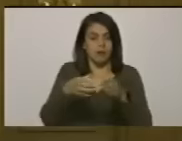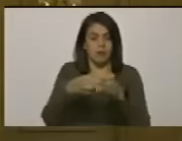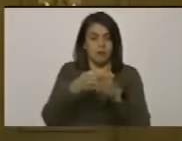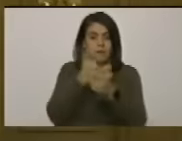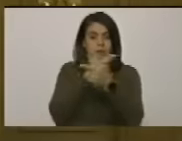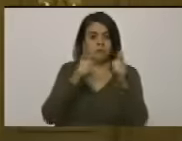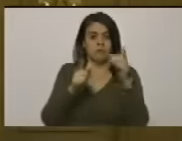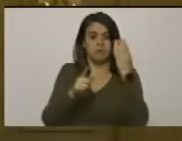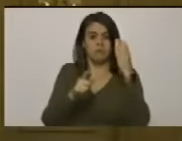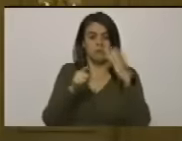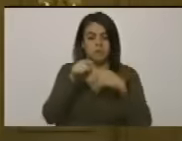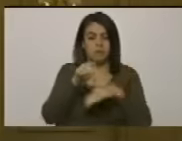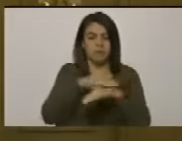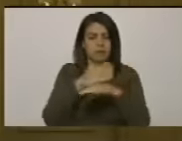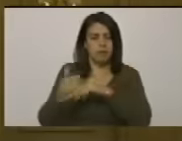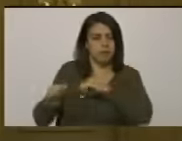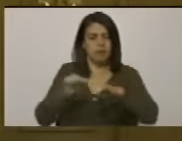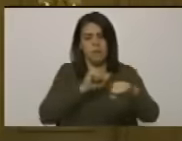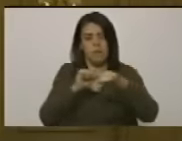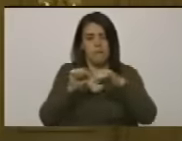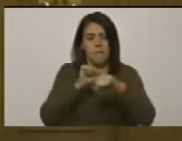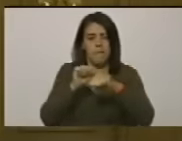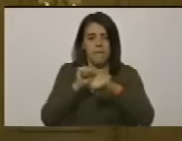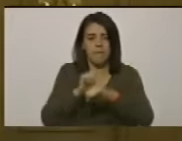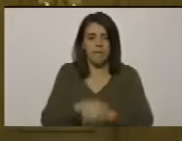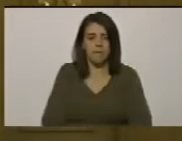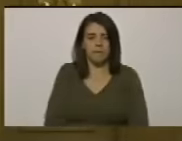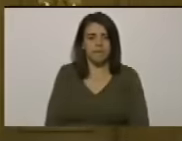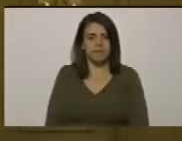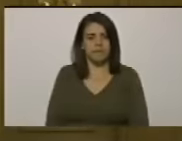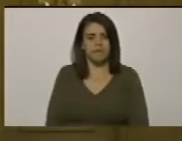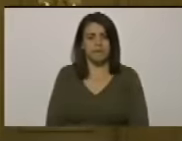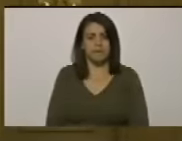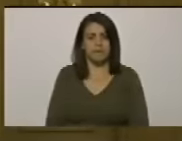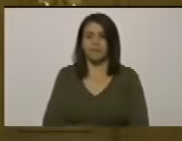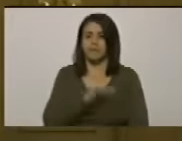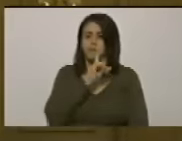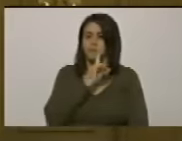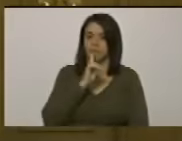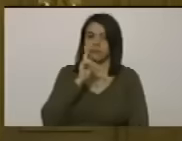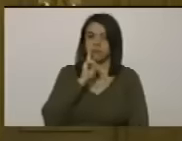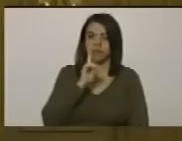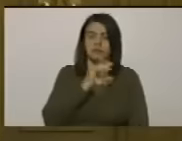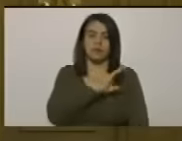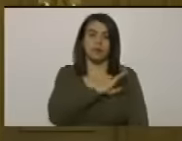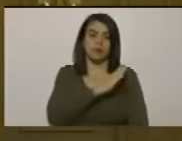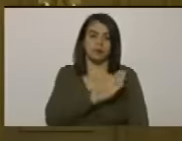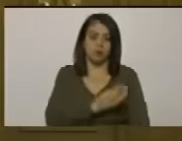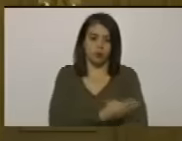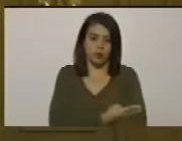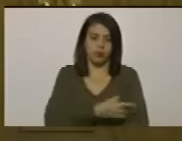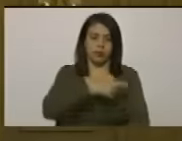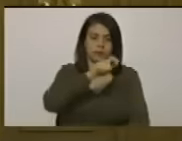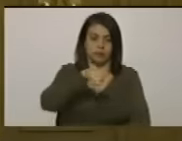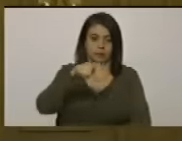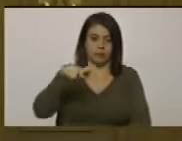un movimiento al que denominó Poder Ciudadano